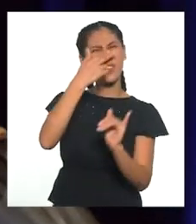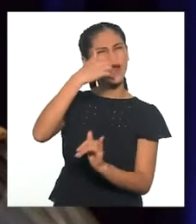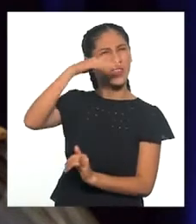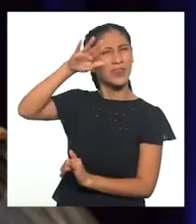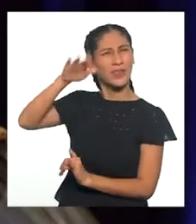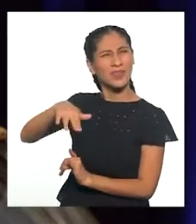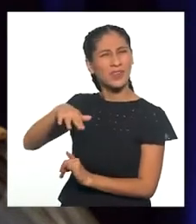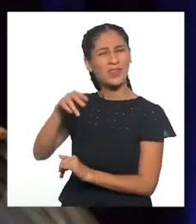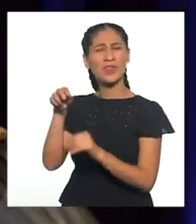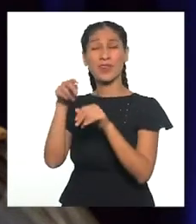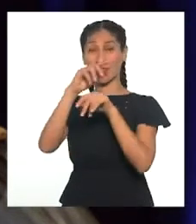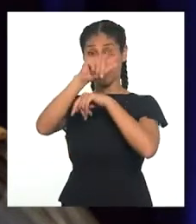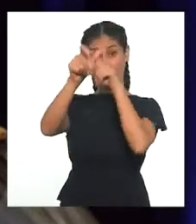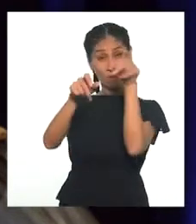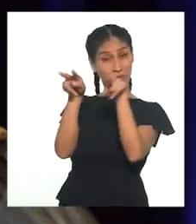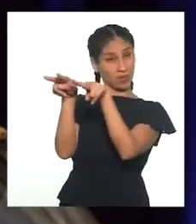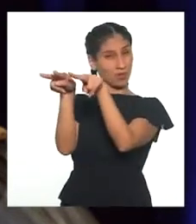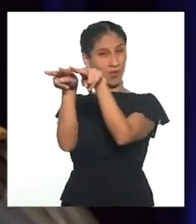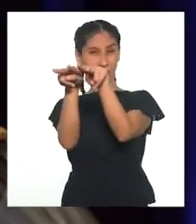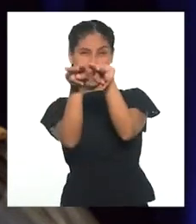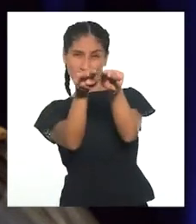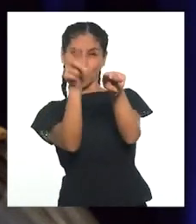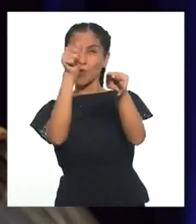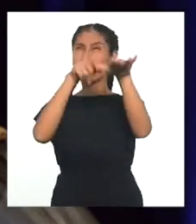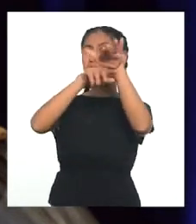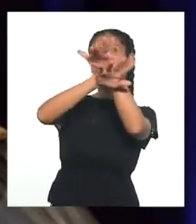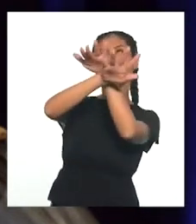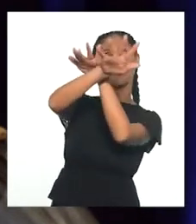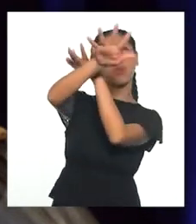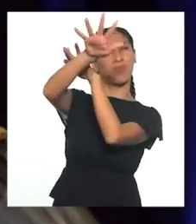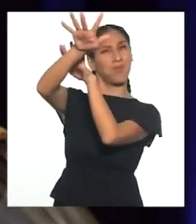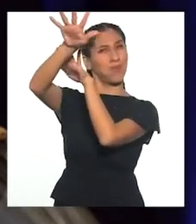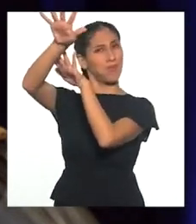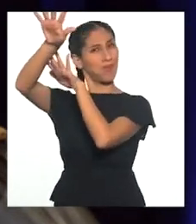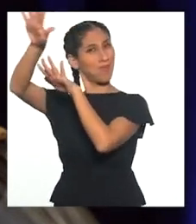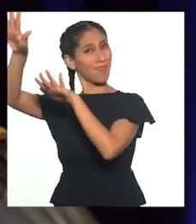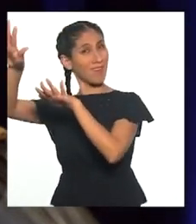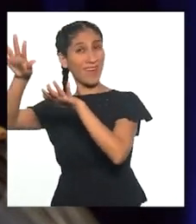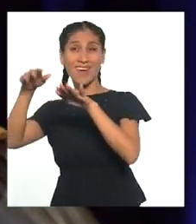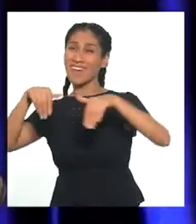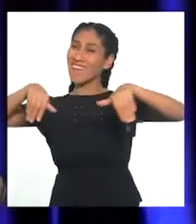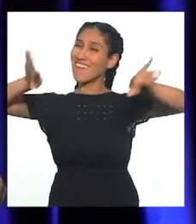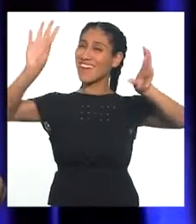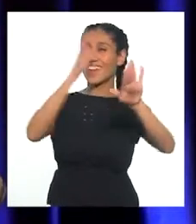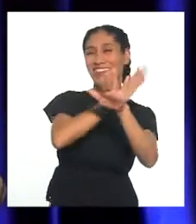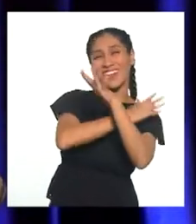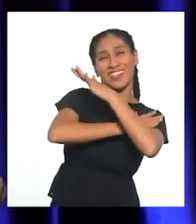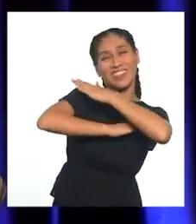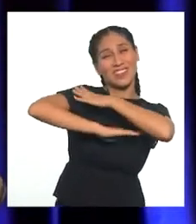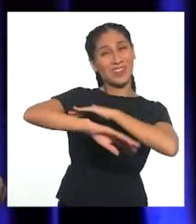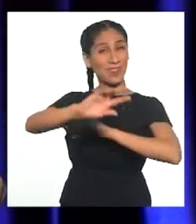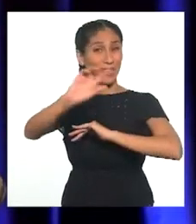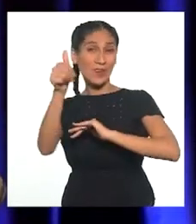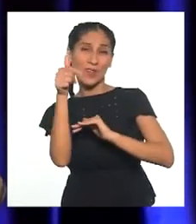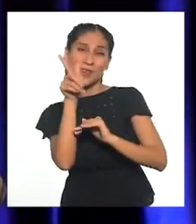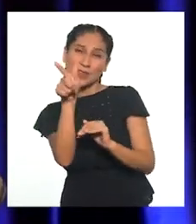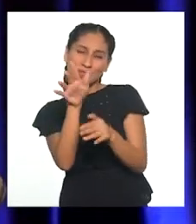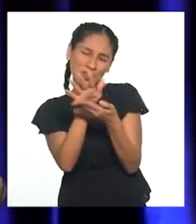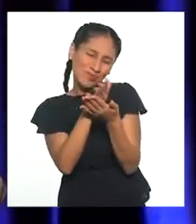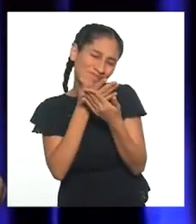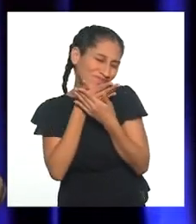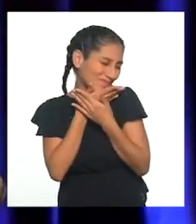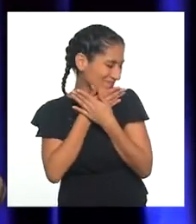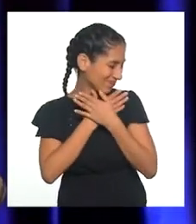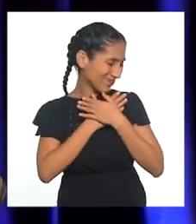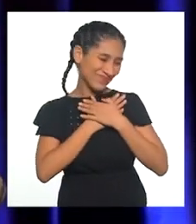distante. Un cielo muere en tus brazos y otro nace en tu ternura. A tu lado, el cariño se